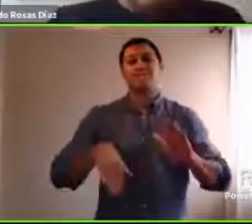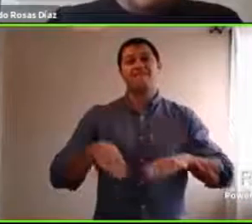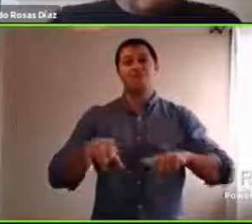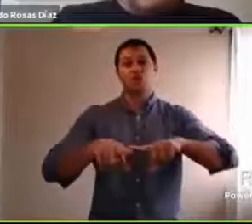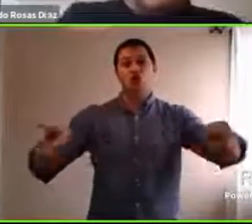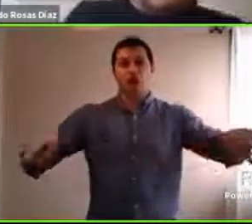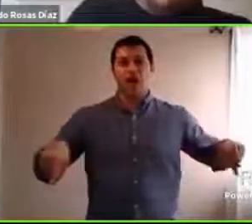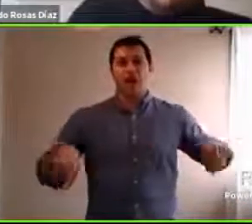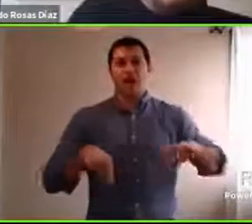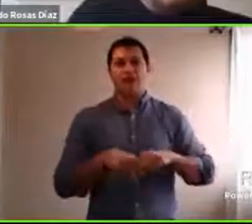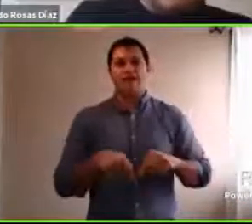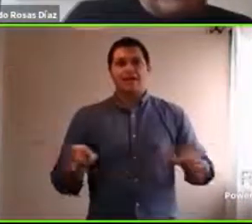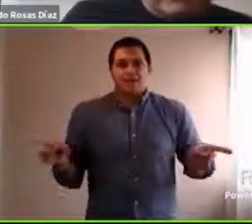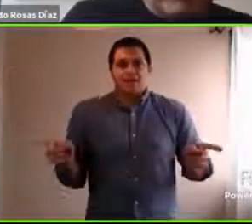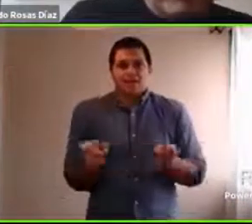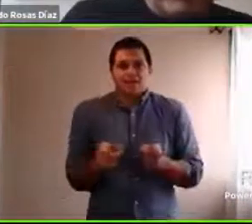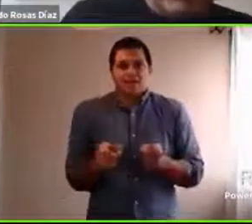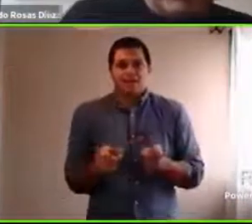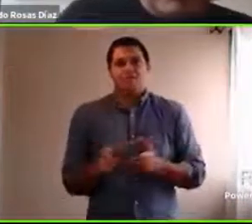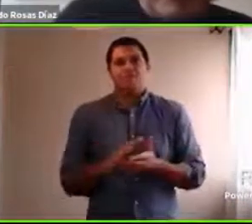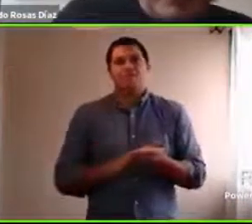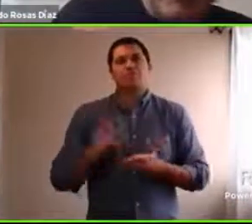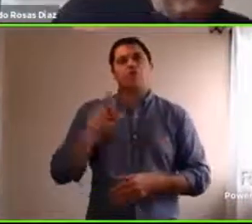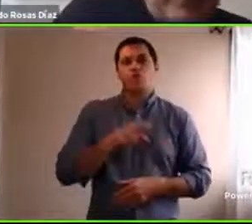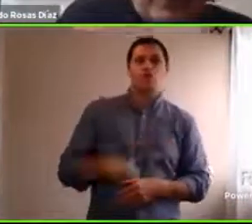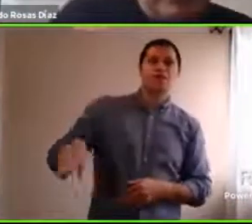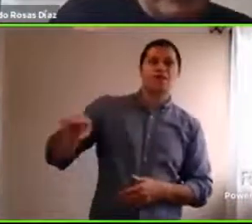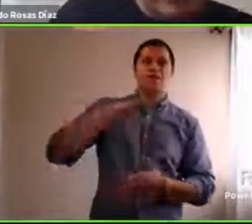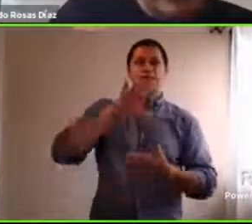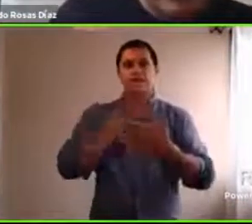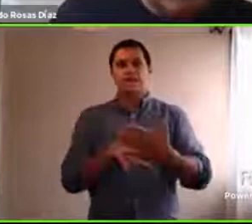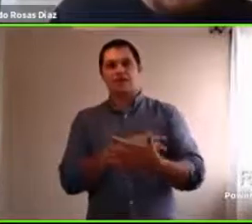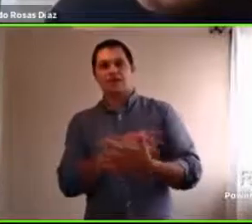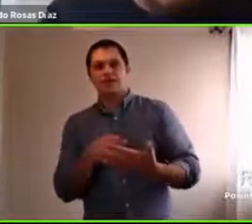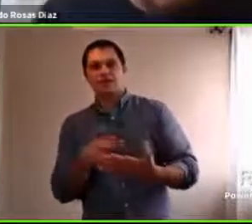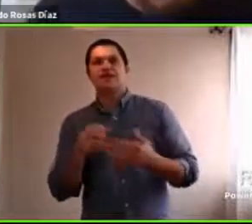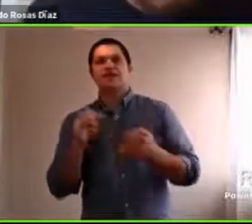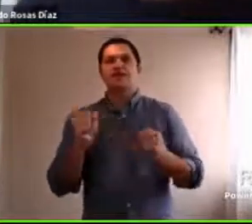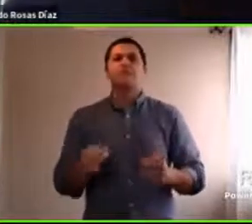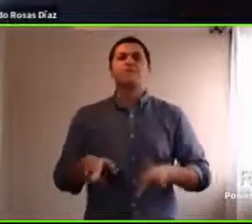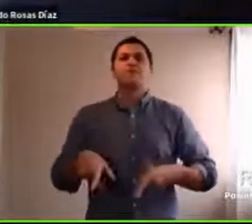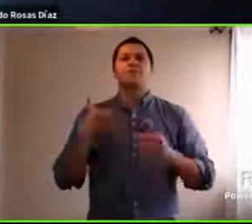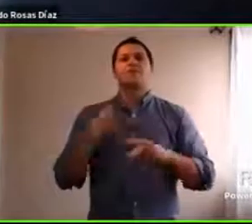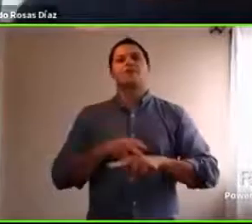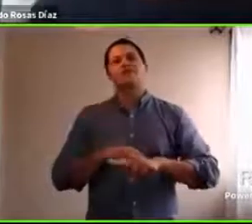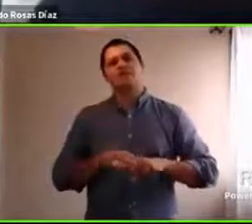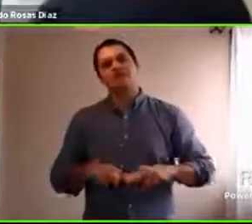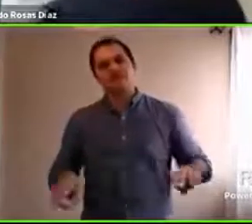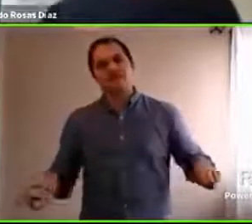cómo ayudarlas a establecer rutinas que les permitan estar medianamente tranquilas en su tiempo de trabajo?